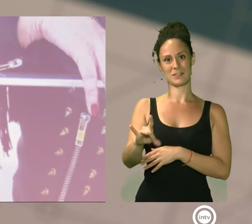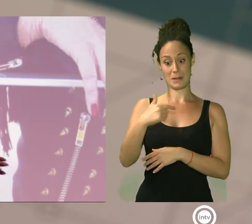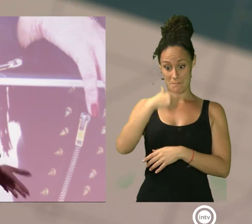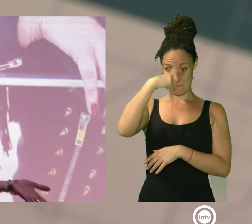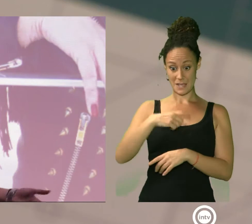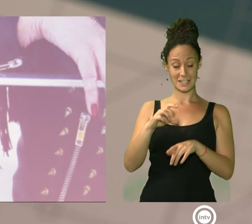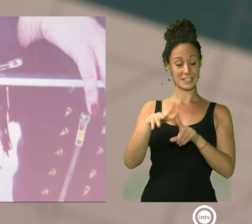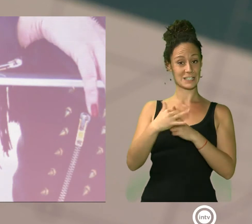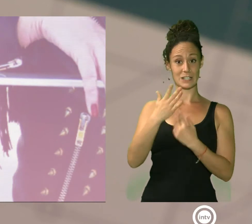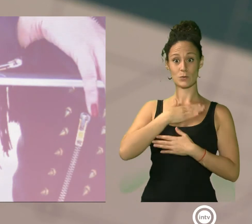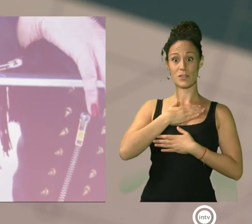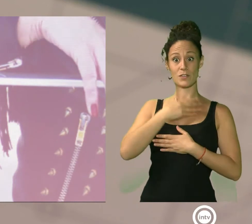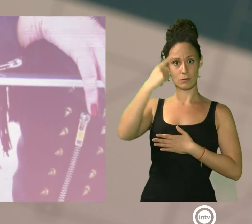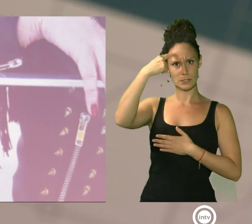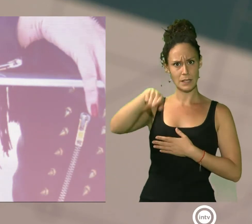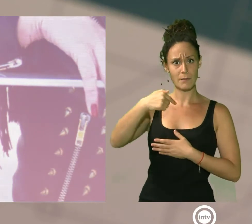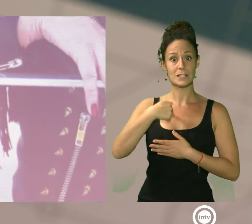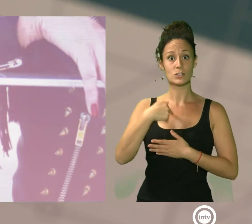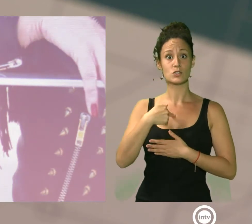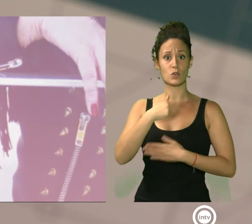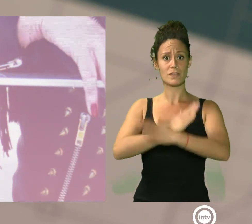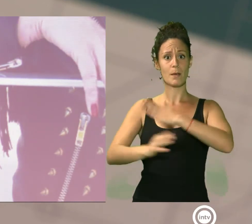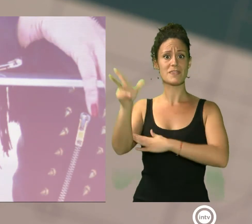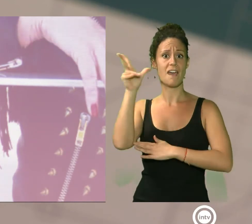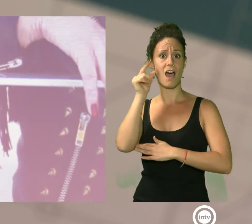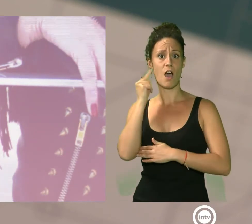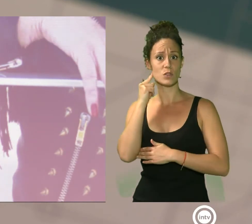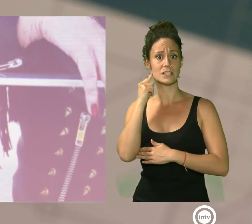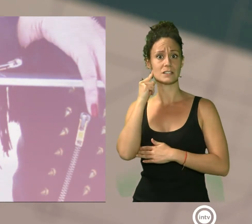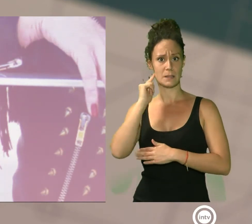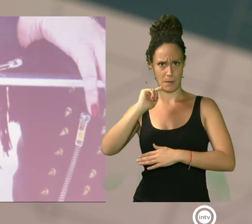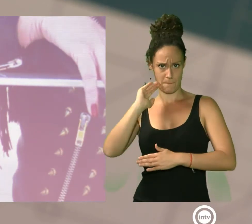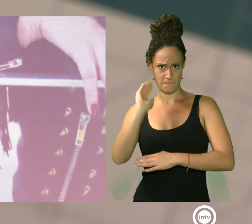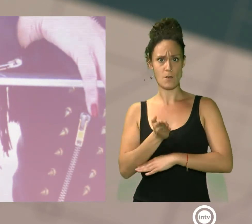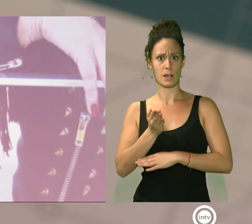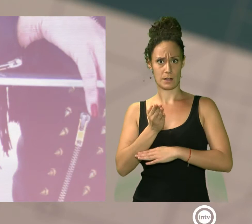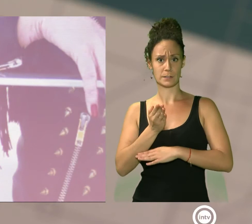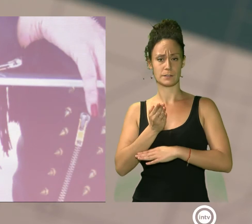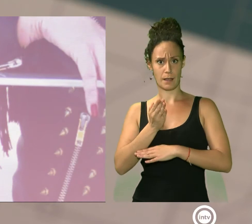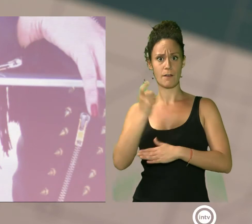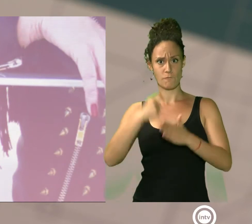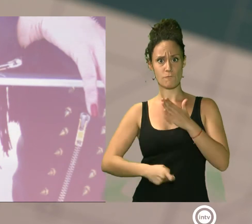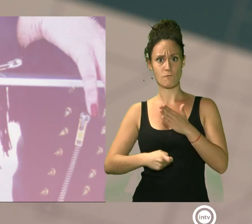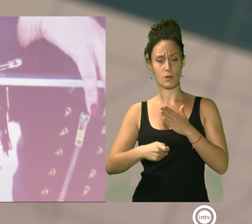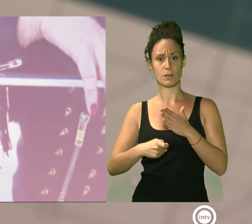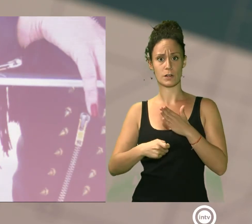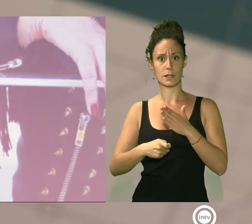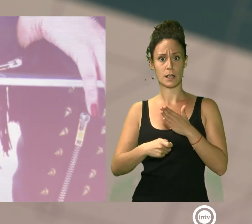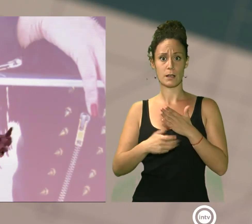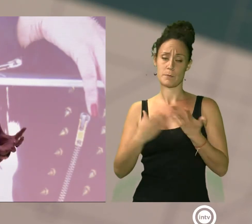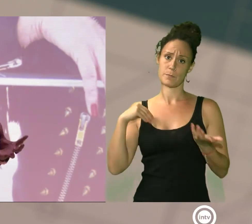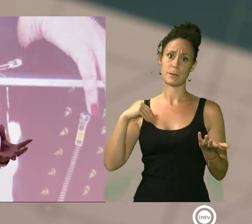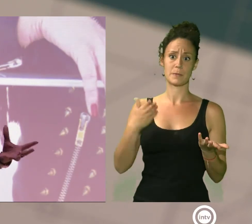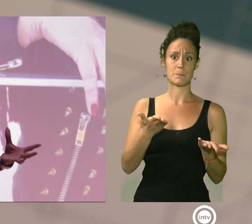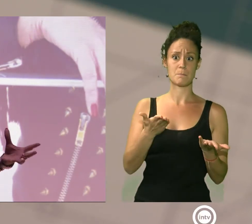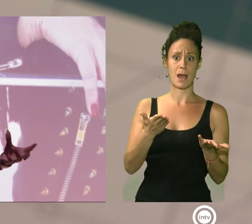sabéis que yo tengo una discapacidad auditiva muy severa y también iba un poco como lo que se